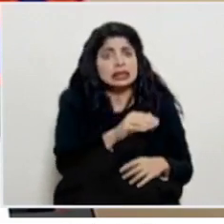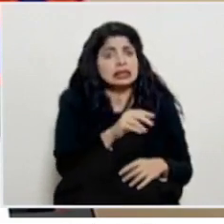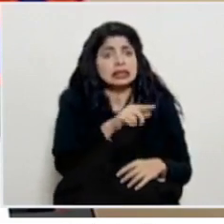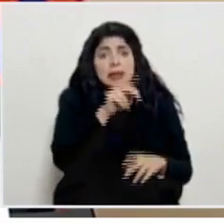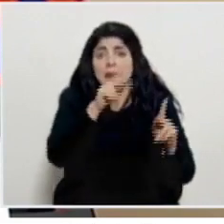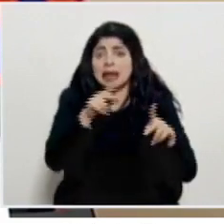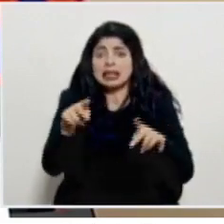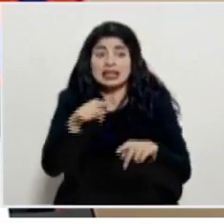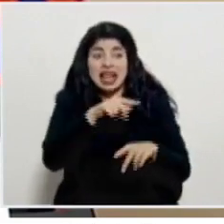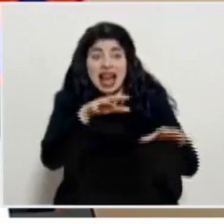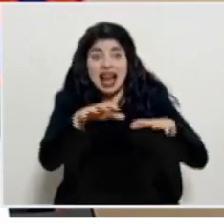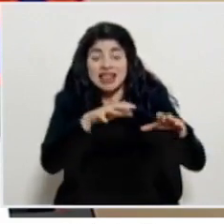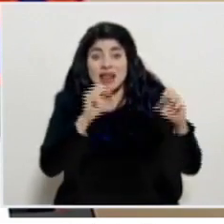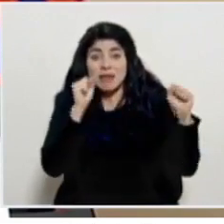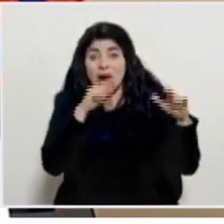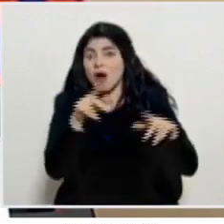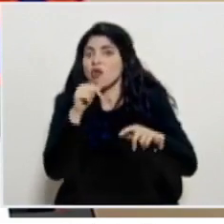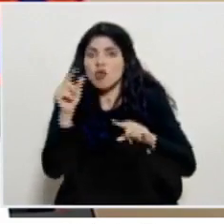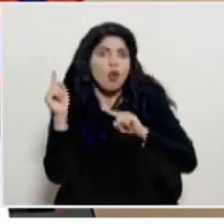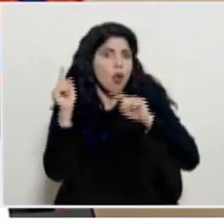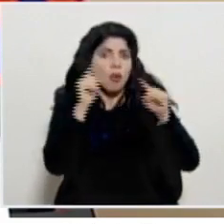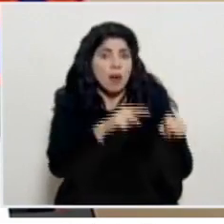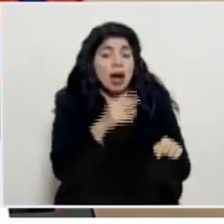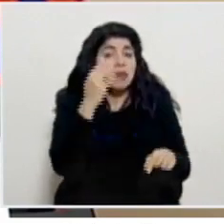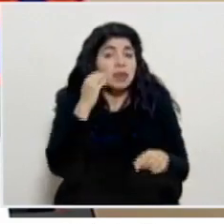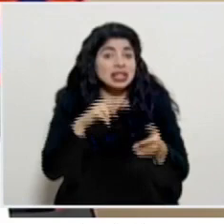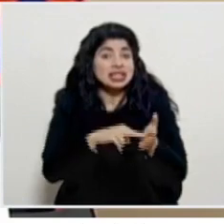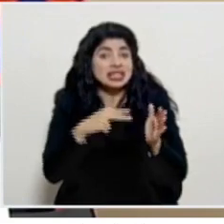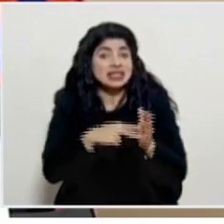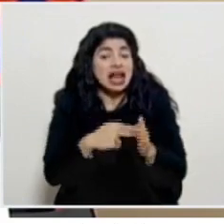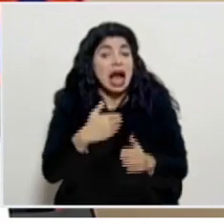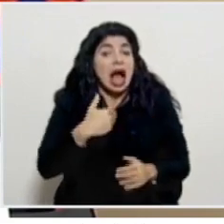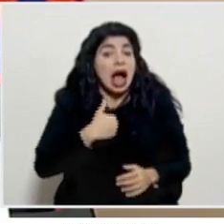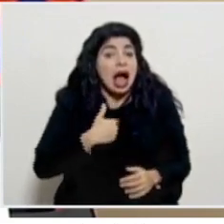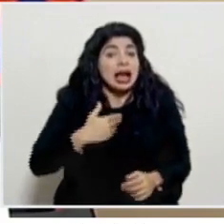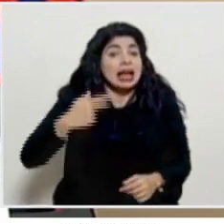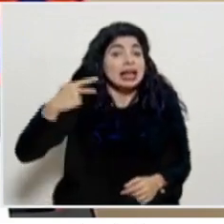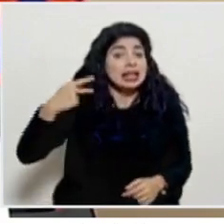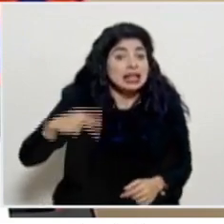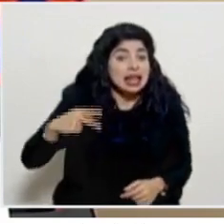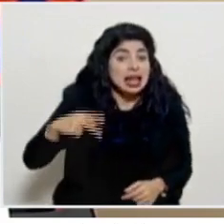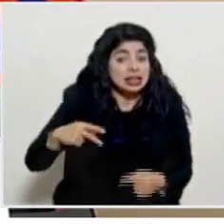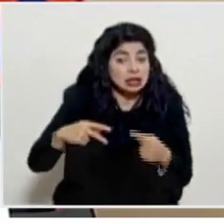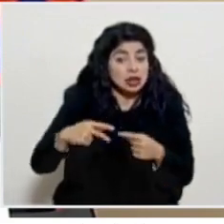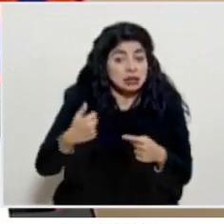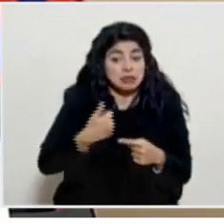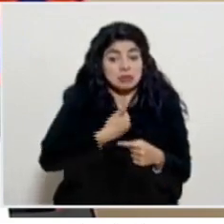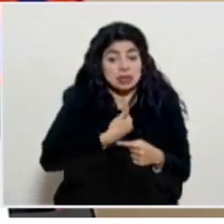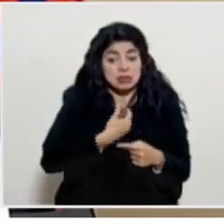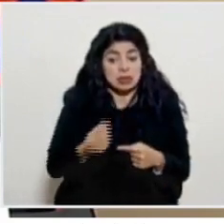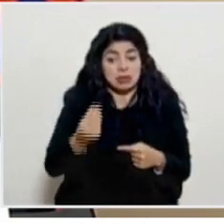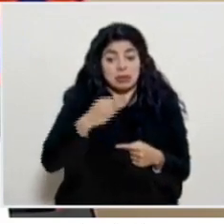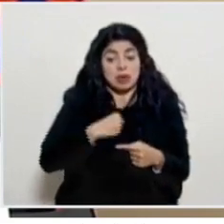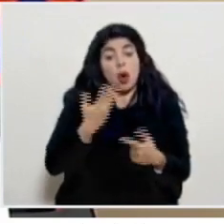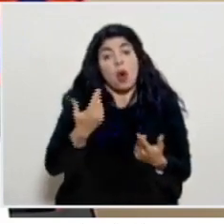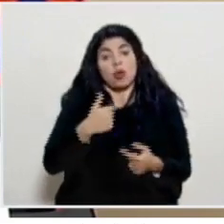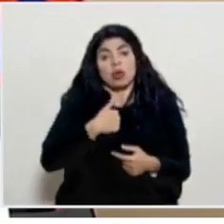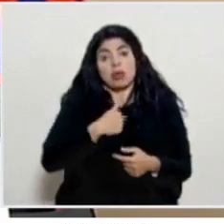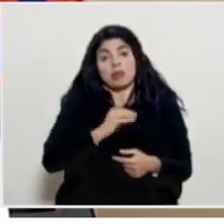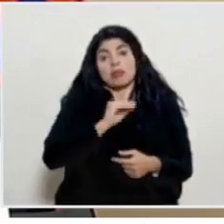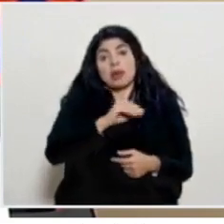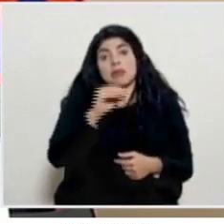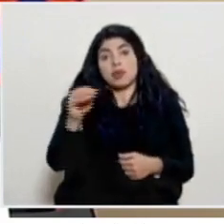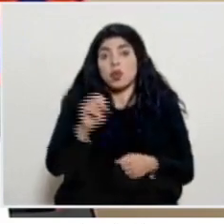no participar en estas actividades porque no solamente estamos hablando del riesgo de contraer y de transmitir la COVID-19